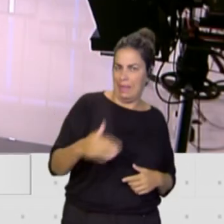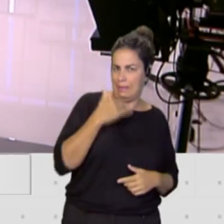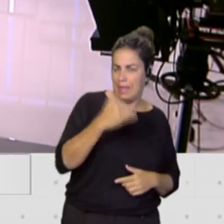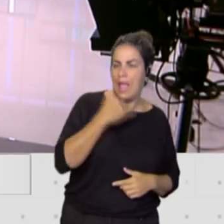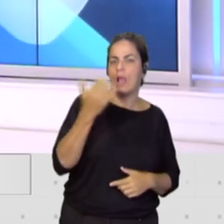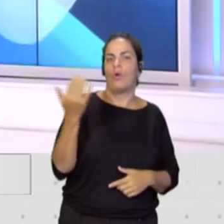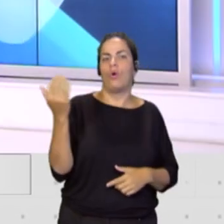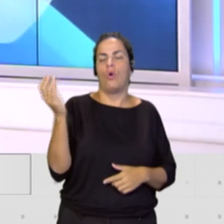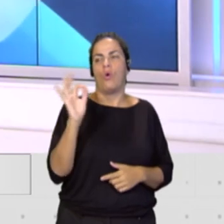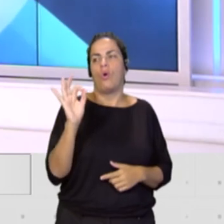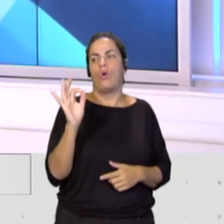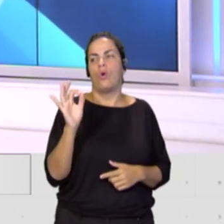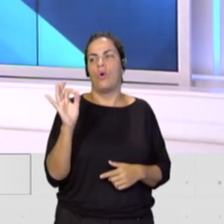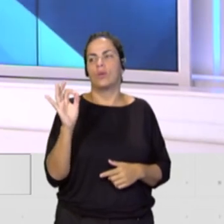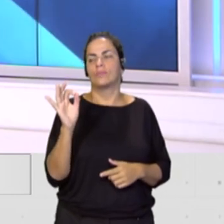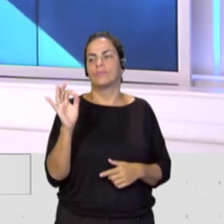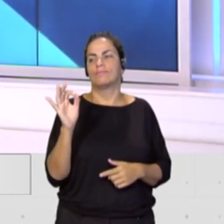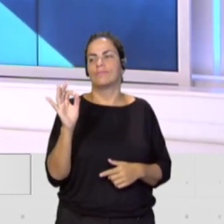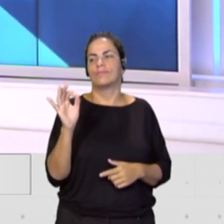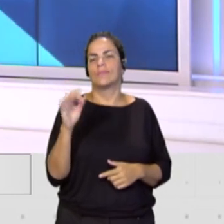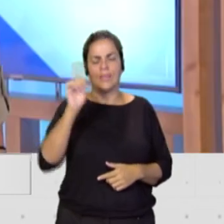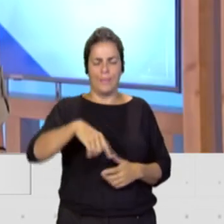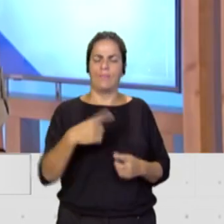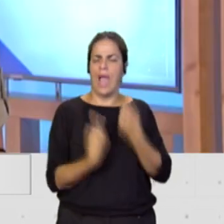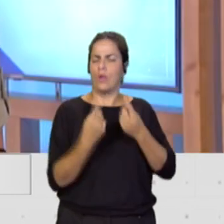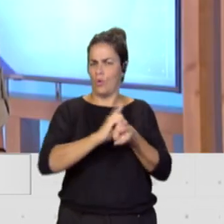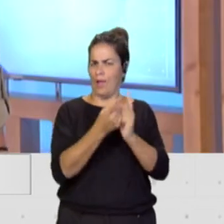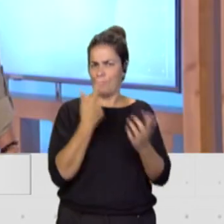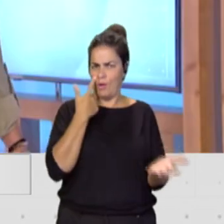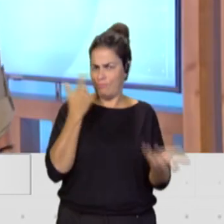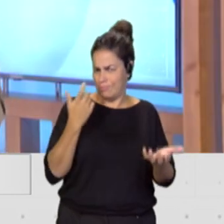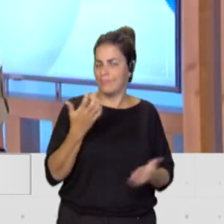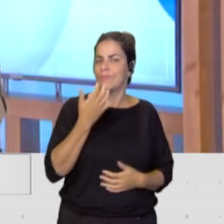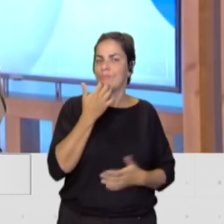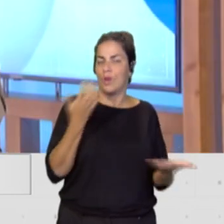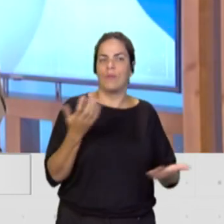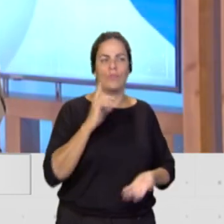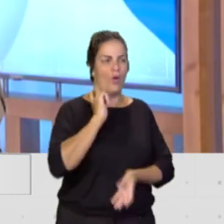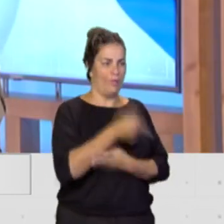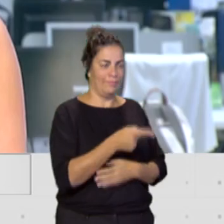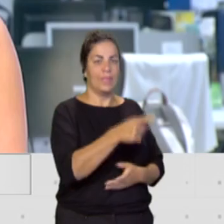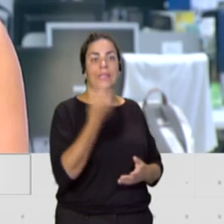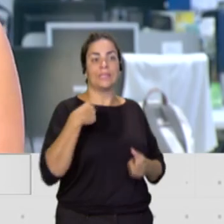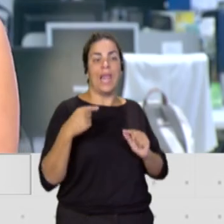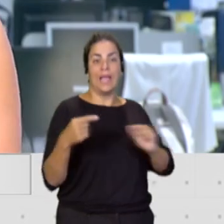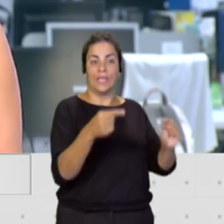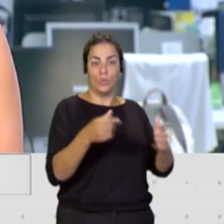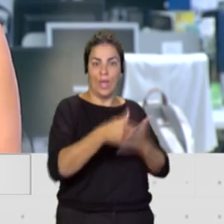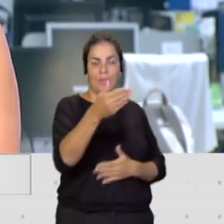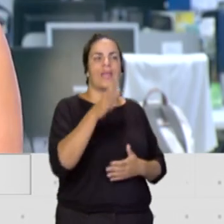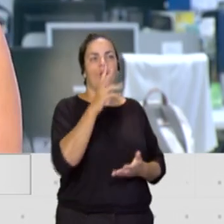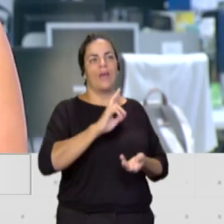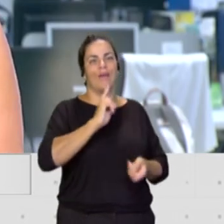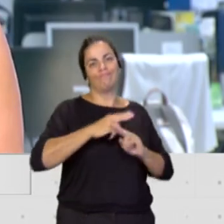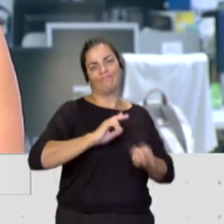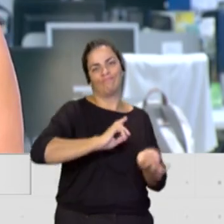se le va a dar quizás unos... se van a notar cambios, Juani. En ese sentido, por ejemplo, las habituales títulos de prensa se van a convertir en mesas de actualidad.